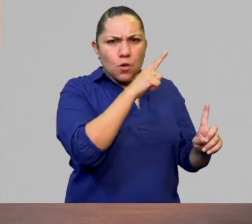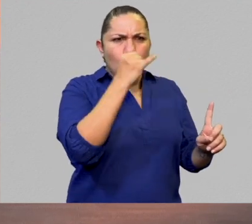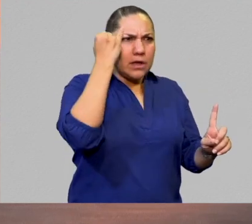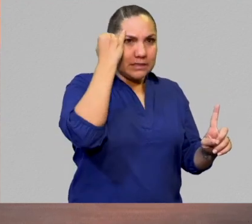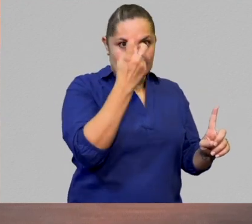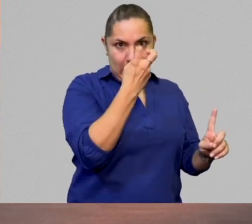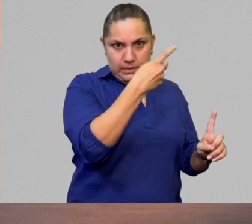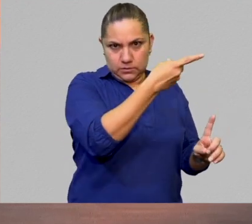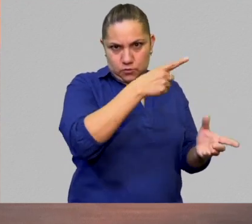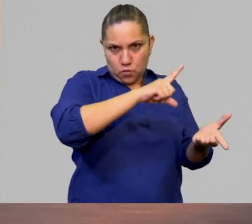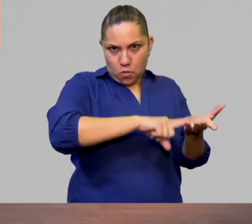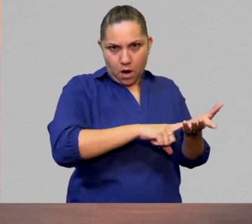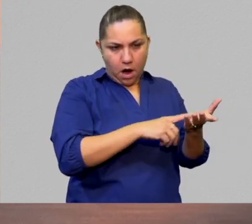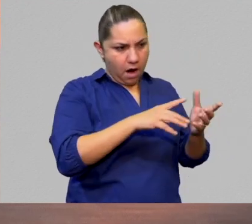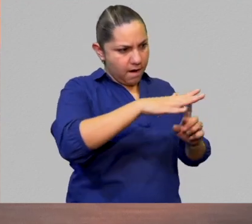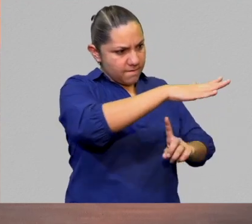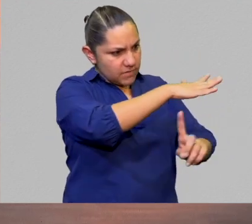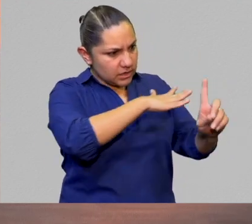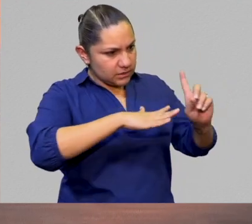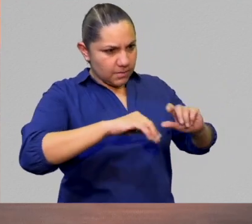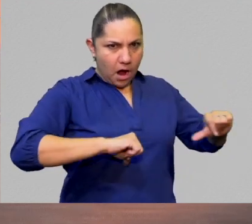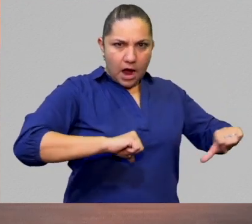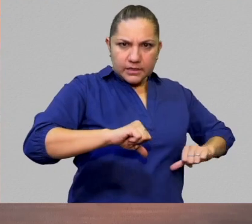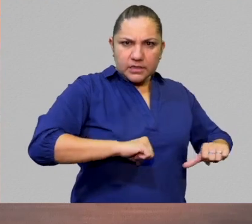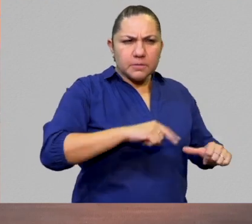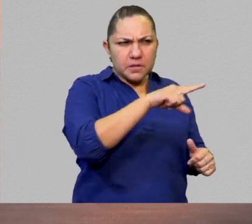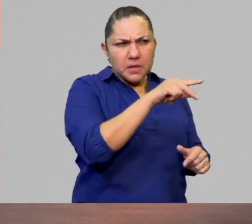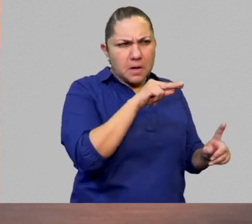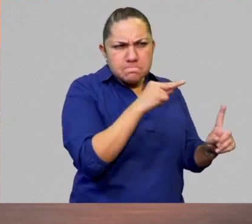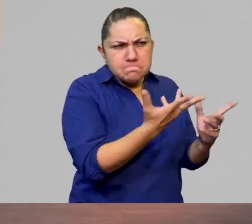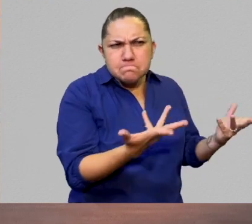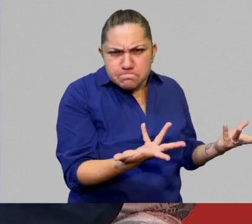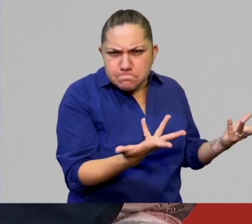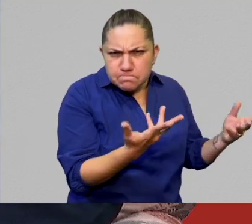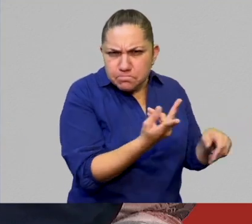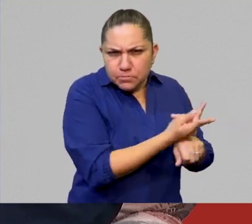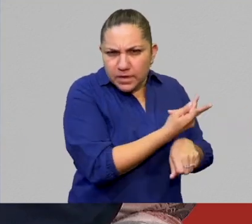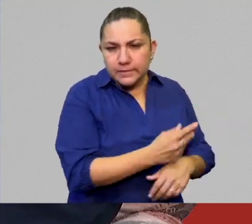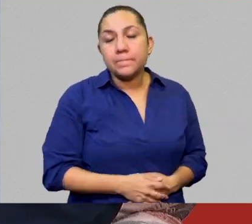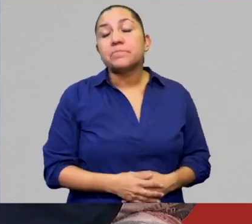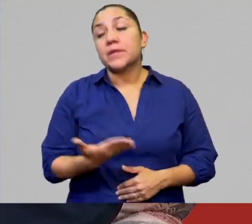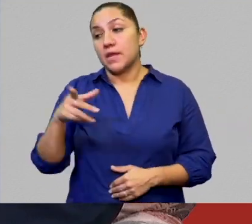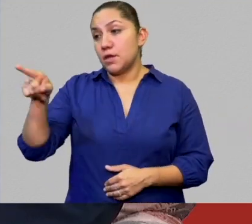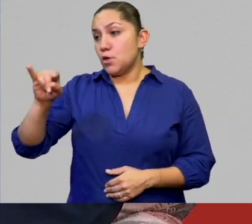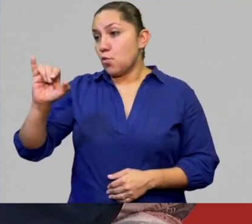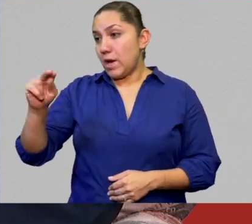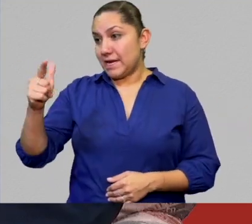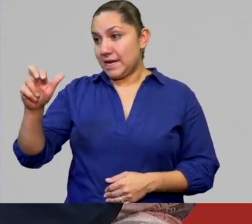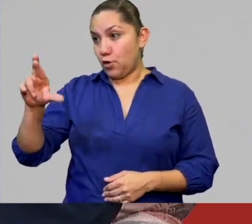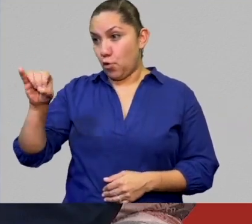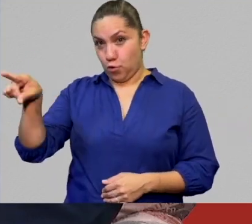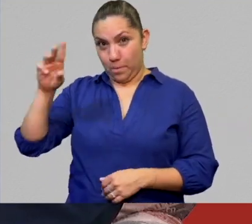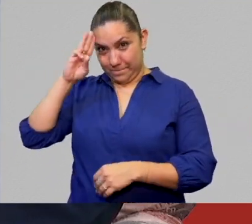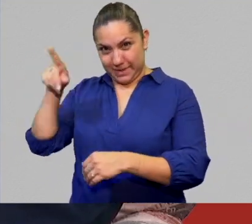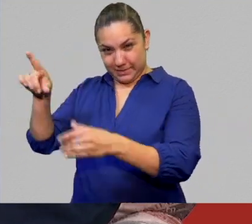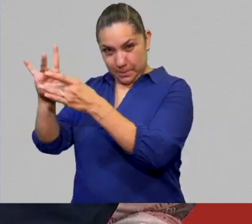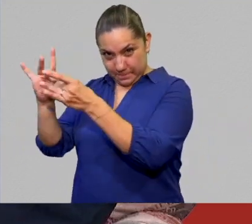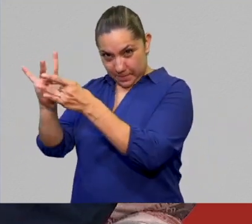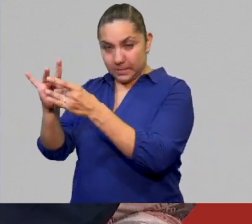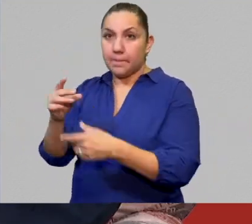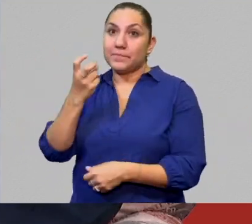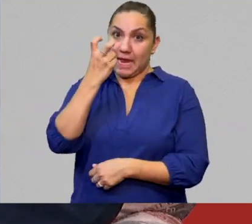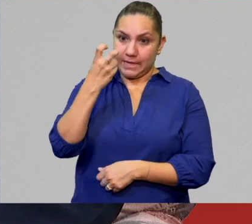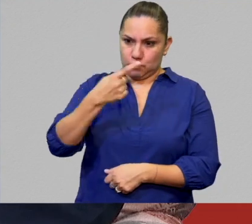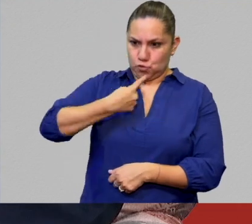sobre las lenguas indígenas en este festival? Bueno, en concordancia con lo que menciona el maestro Juan Gregorio Regino, este